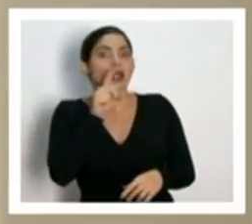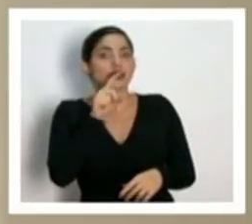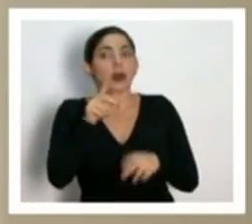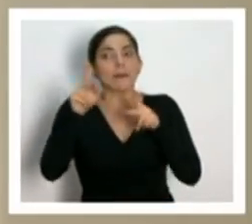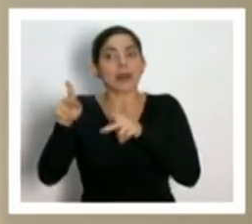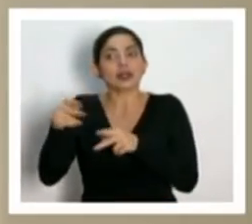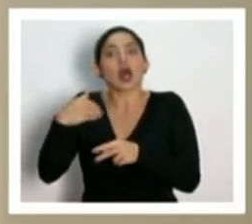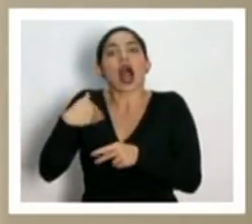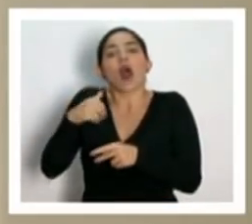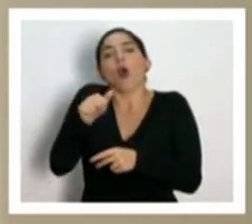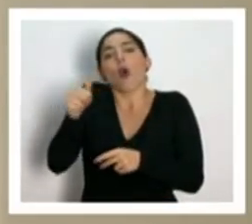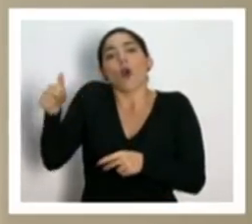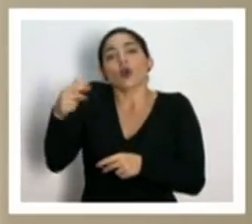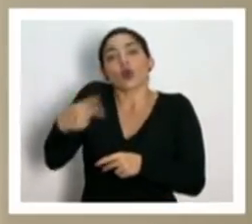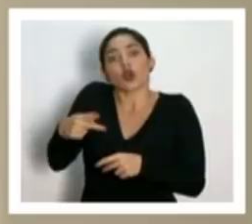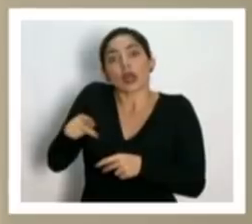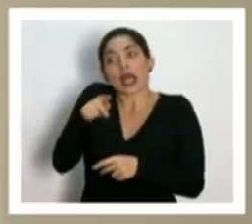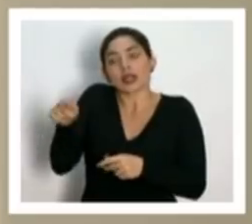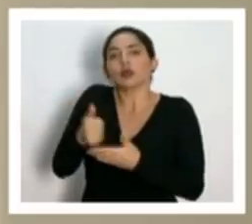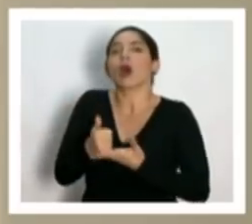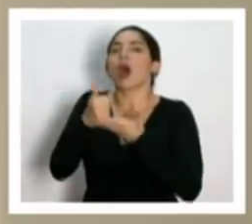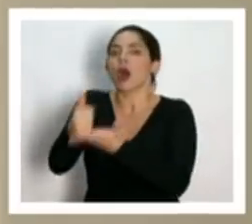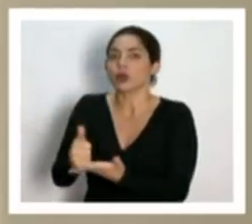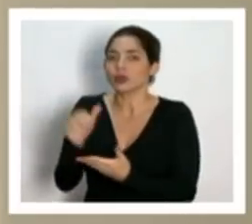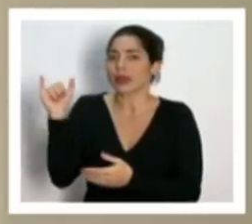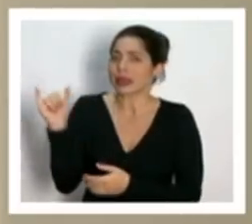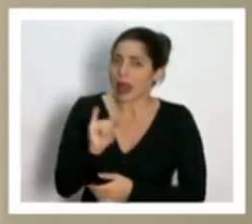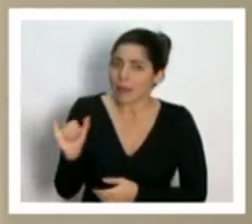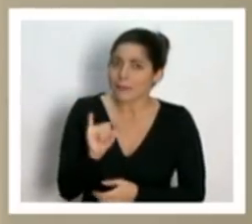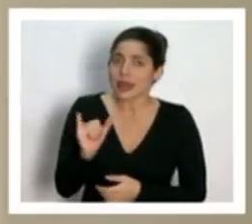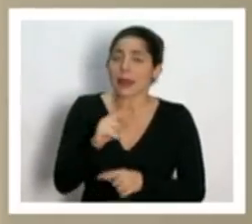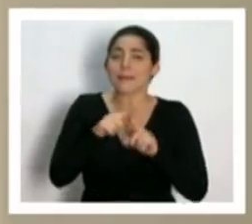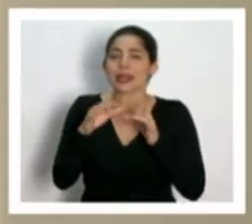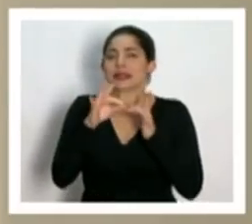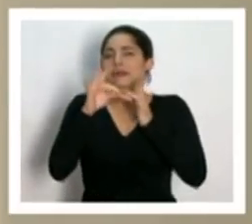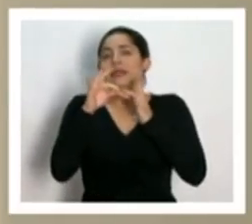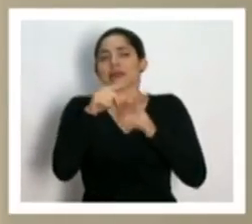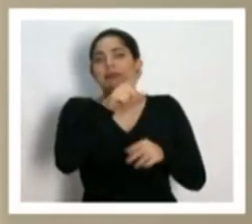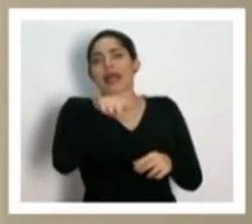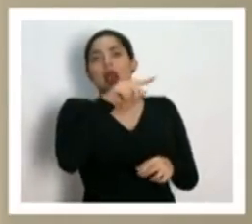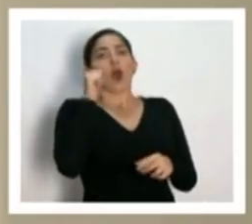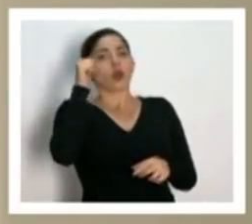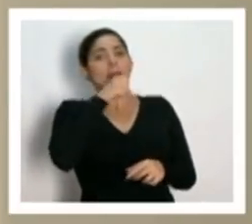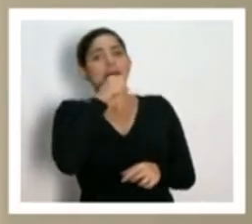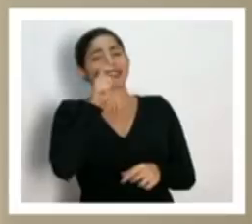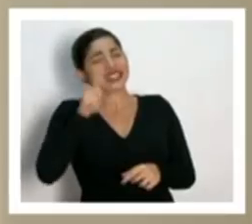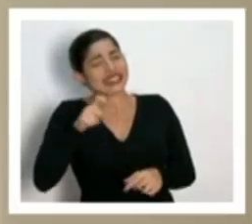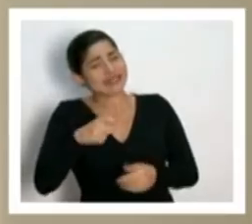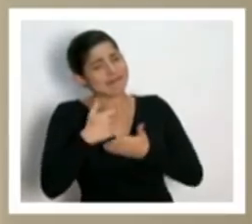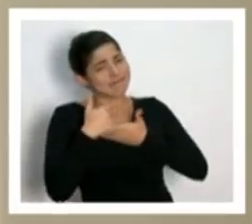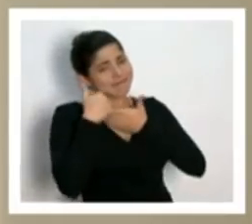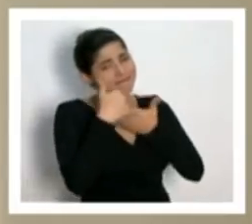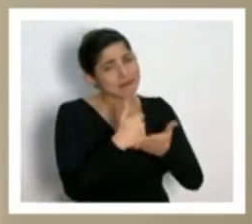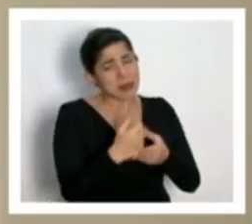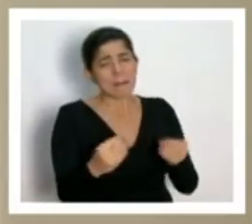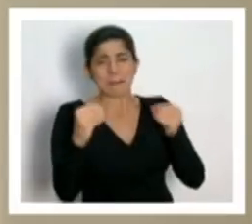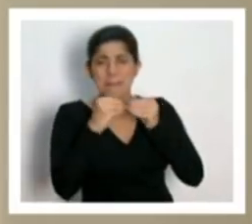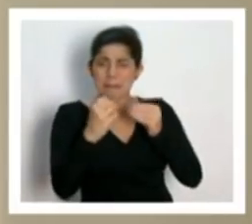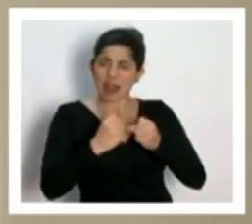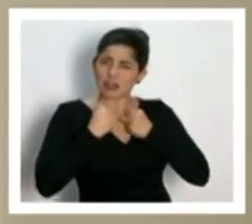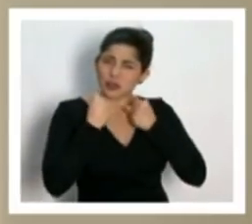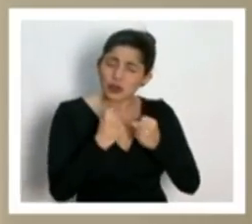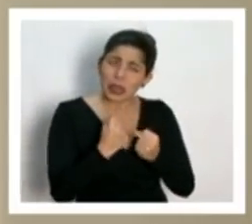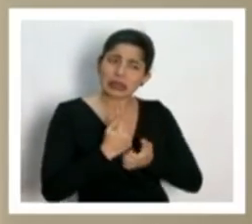tenemos que tratar de ayudarlos, pero principalmente a ellos tenemos que ayudarlos todavía con más fuerza,